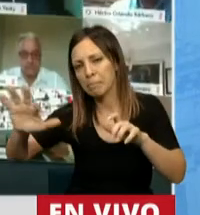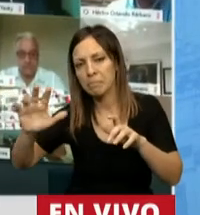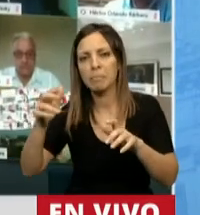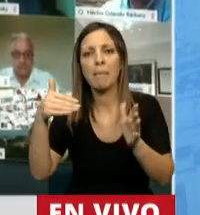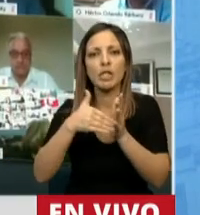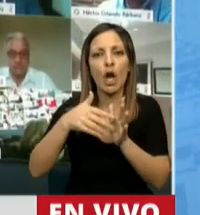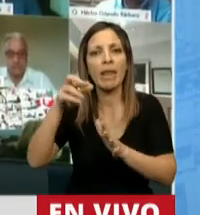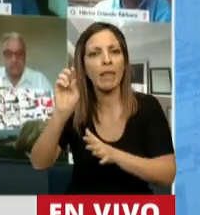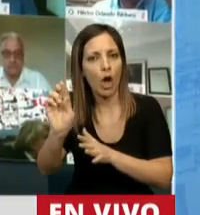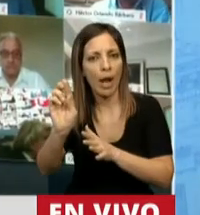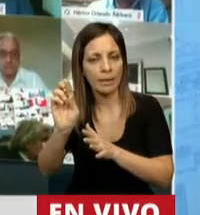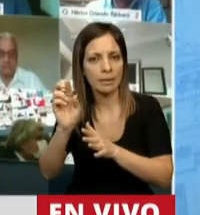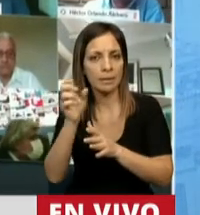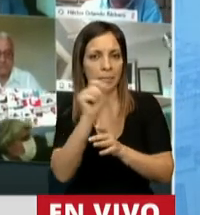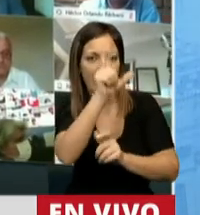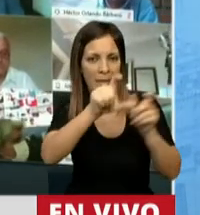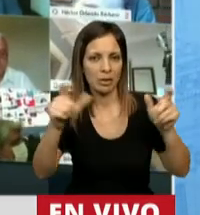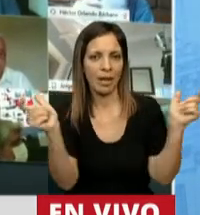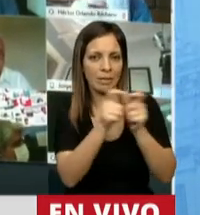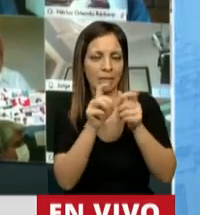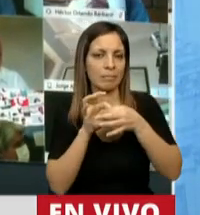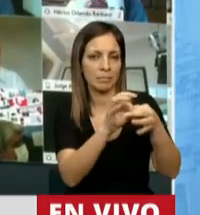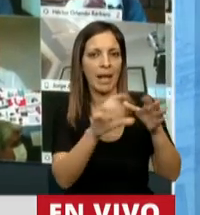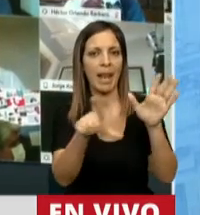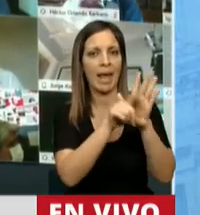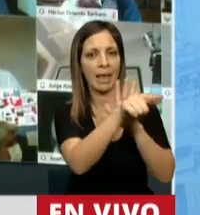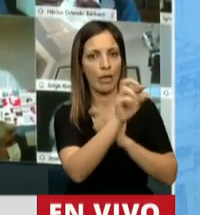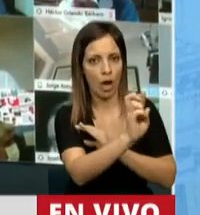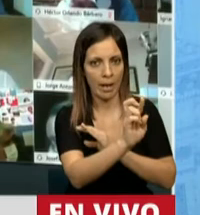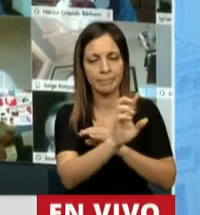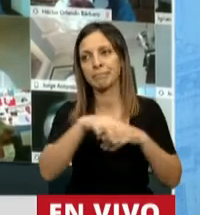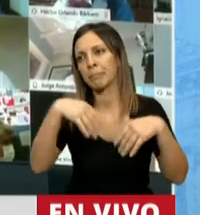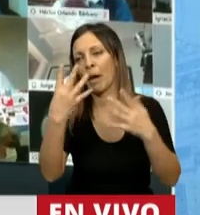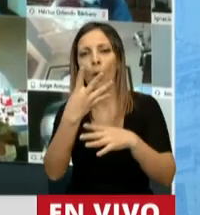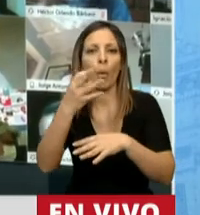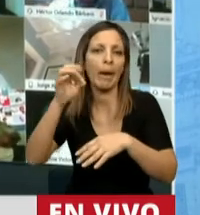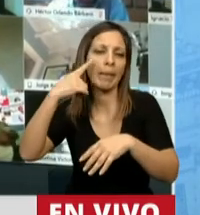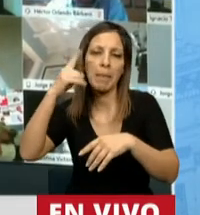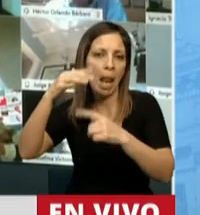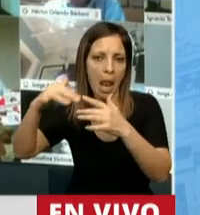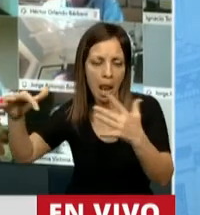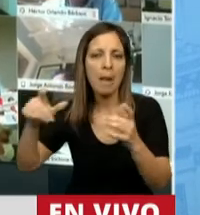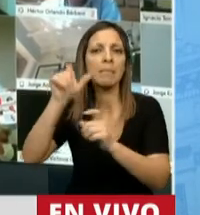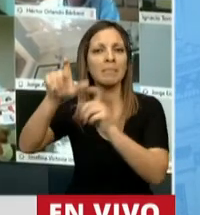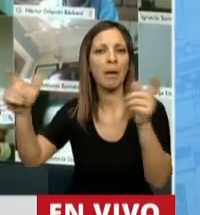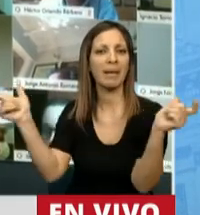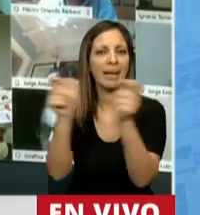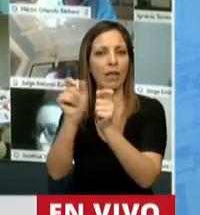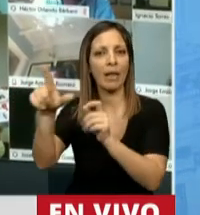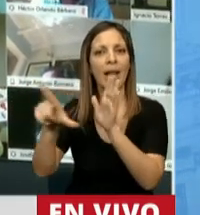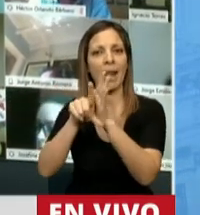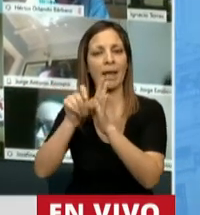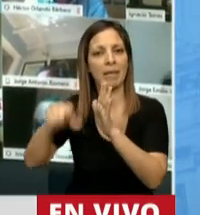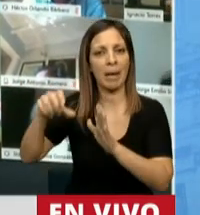con los acreedores bajo ley extranjera, cuarenta y tantos mil millones de dólares con los acreedores bajo ley